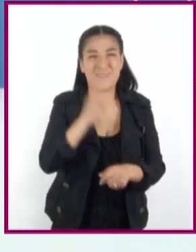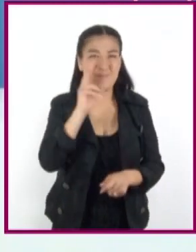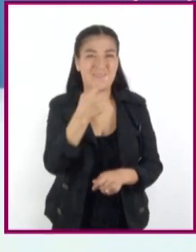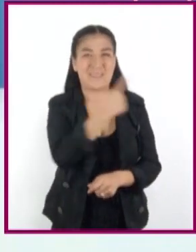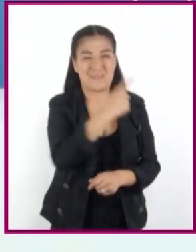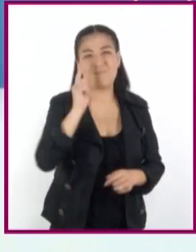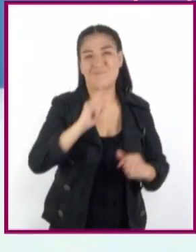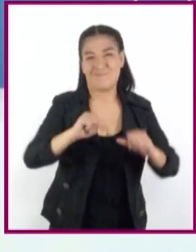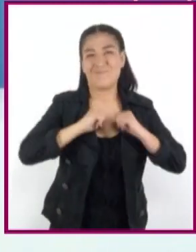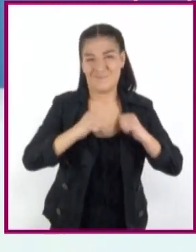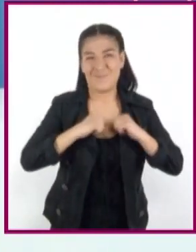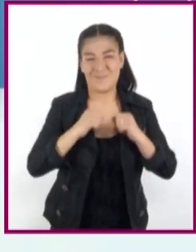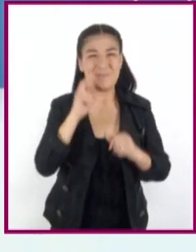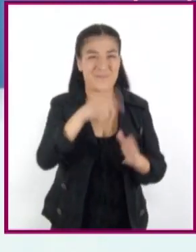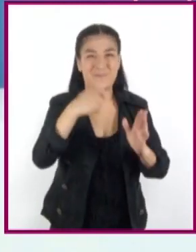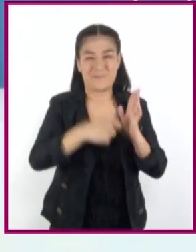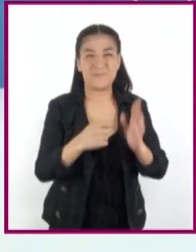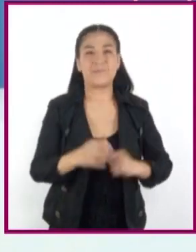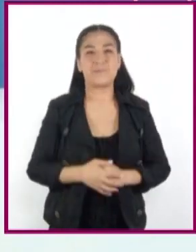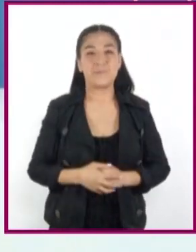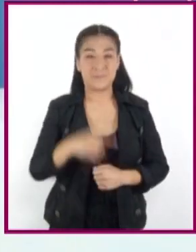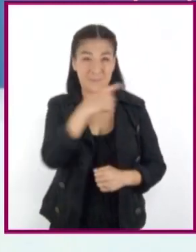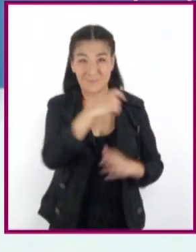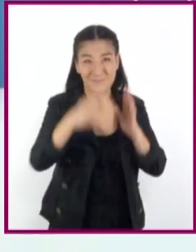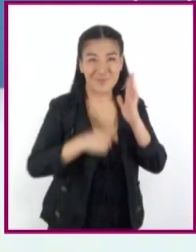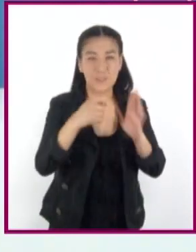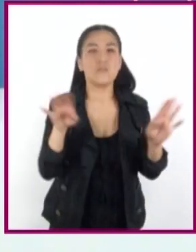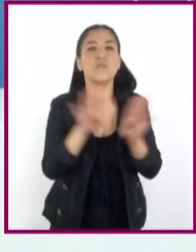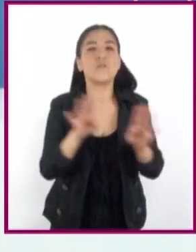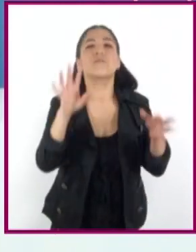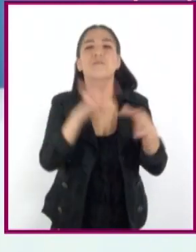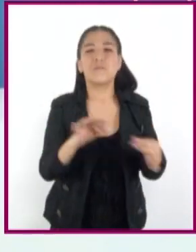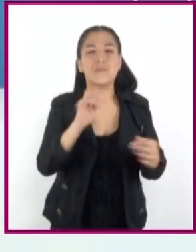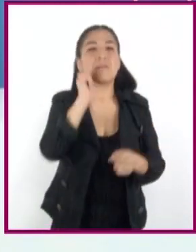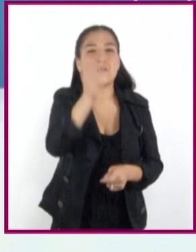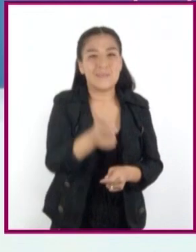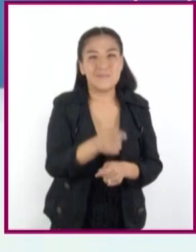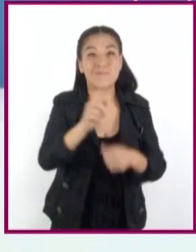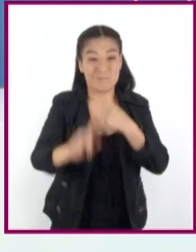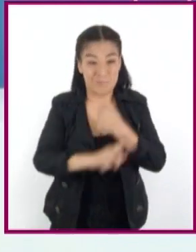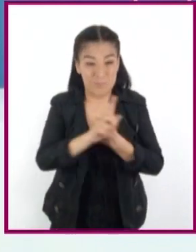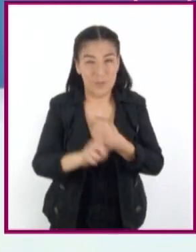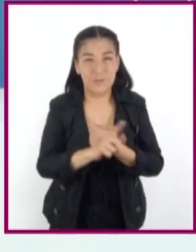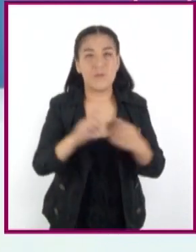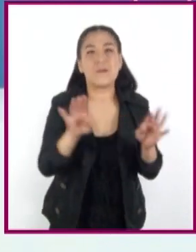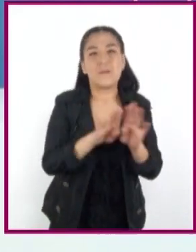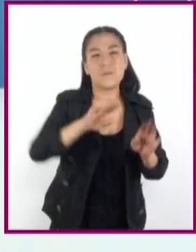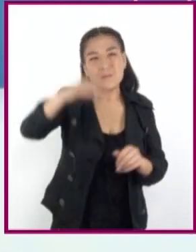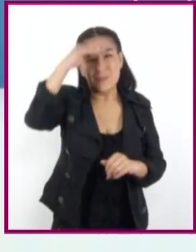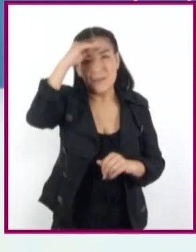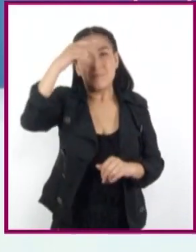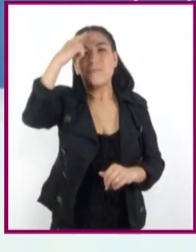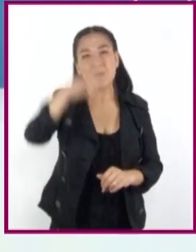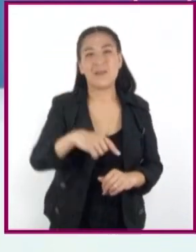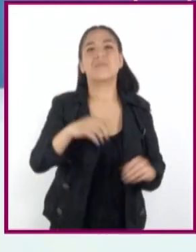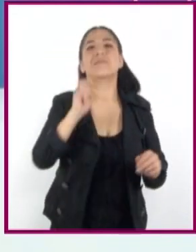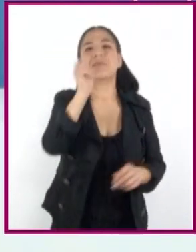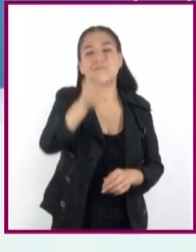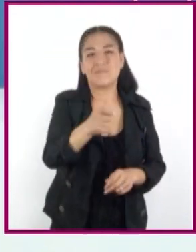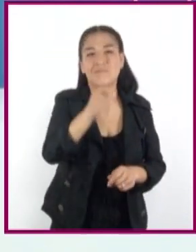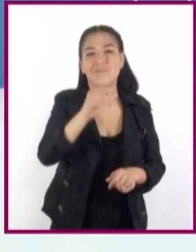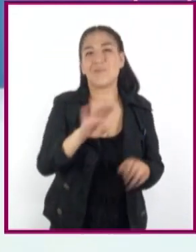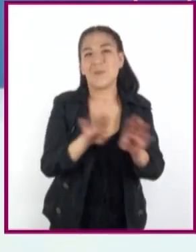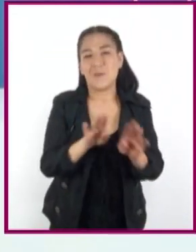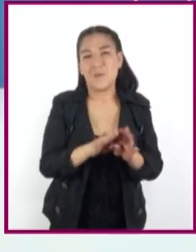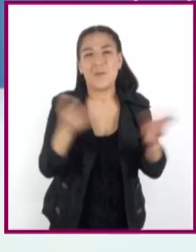la adolescente del video. En el video resalta cómo los factores de riesgo pueden incidir y propiciar a que cedan a la presión